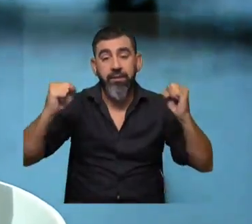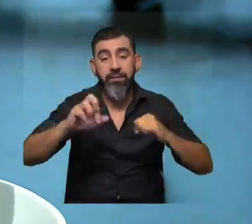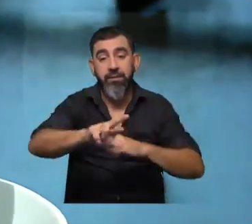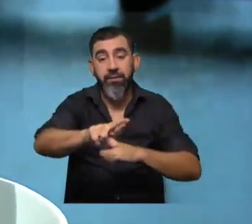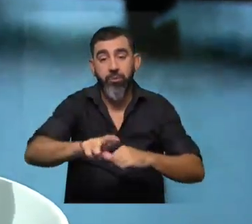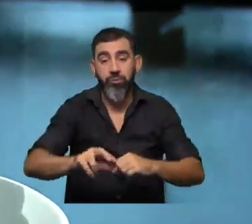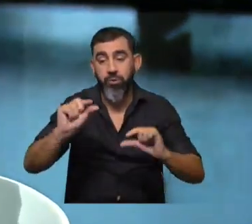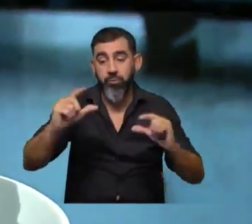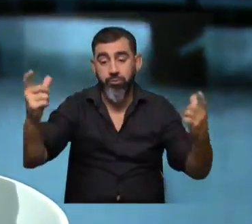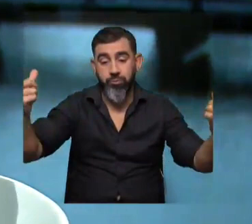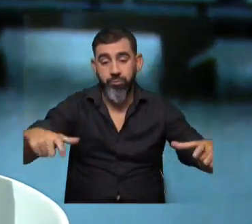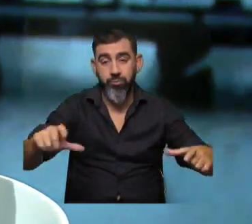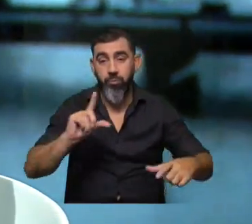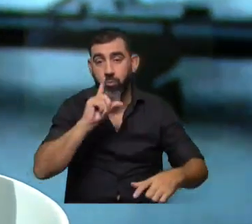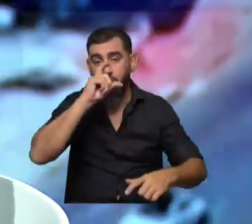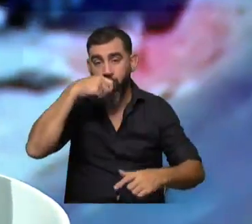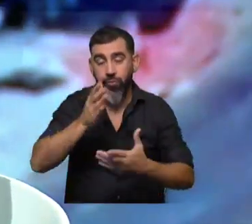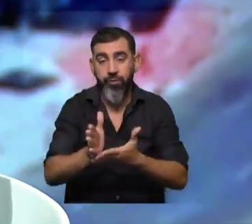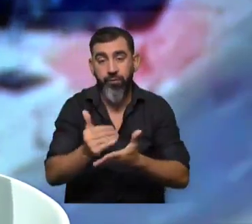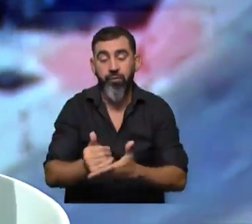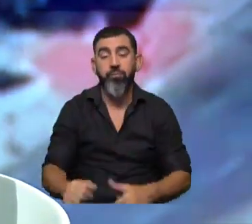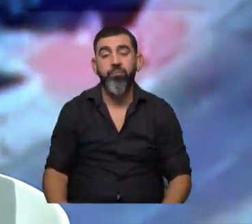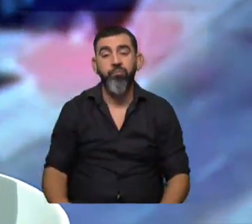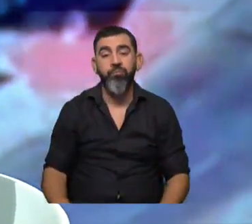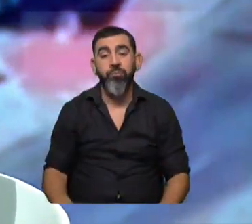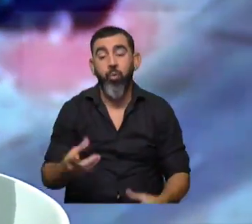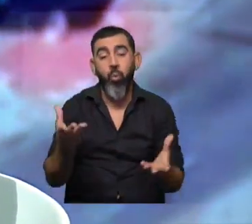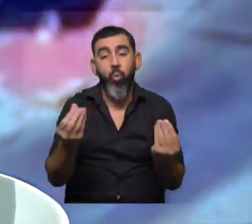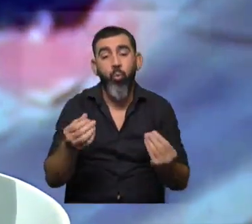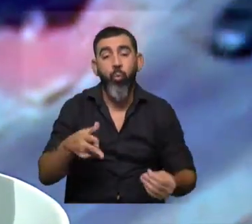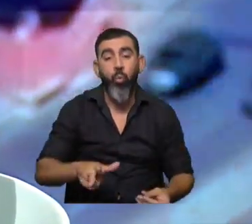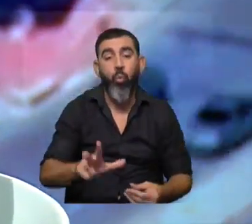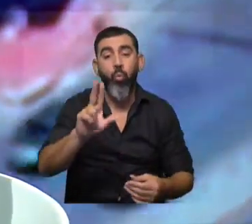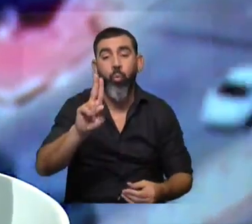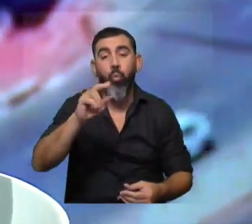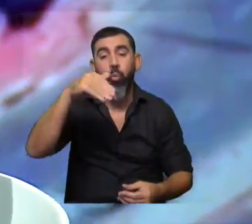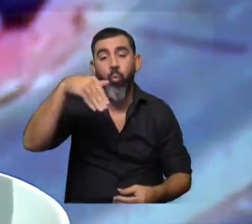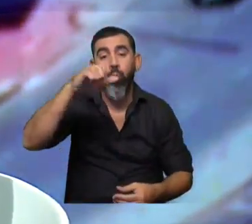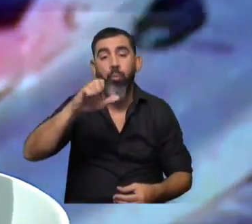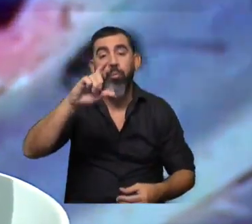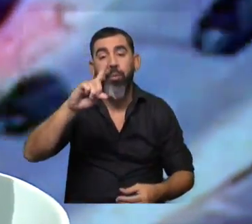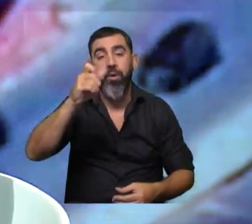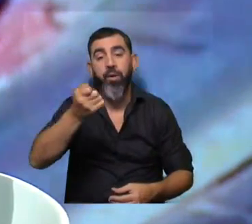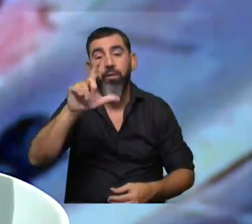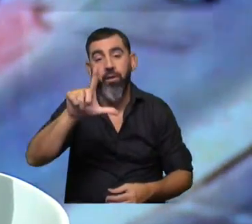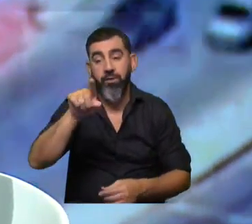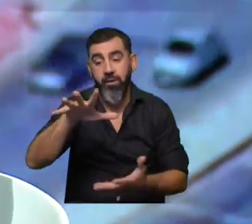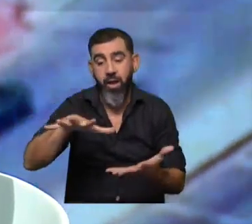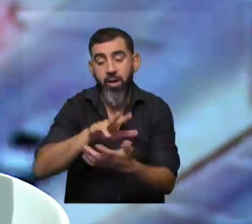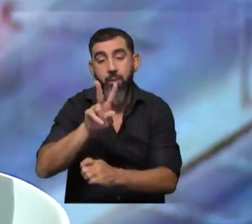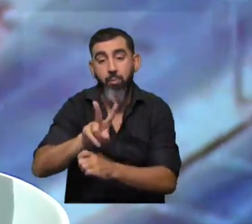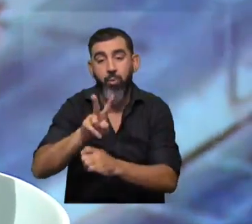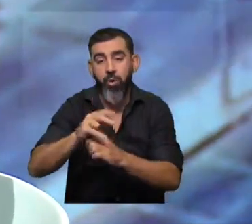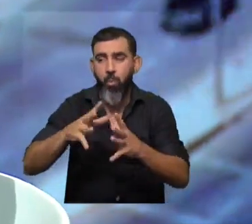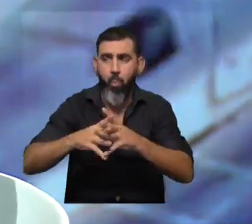una parte que está dentro del departamento de Montevideo y los humedales que tienen un área muy grande, el área que comprende el área protegida es muy